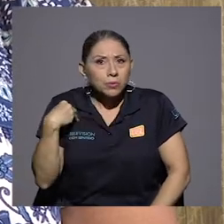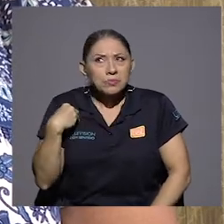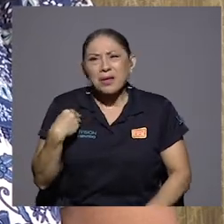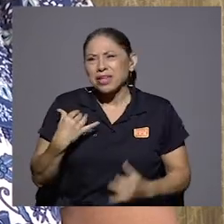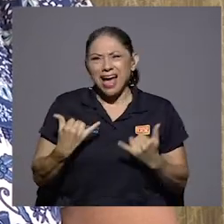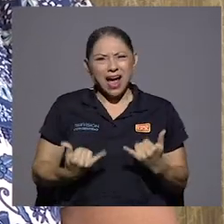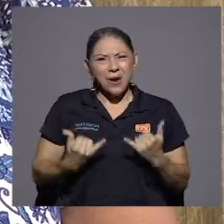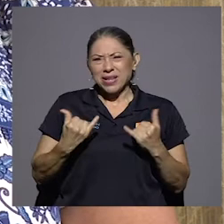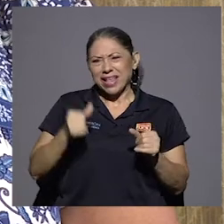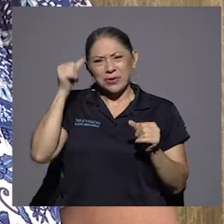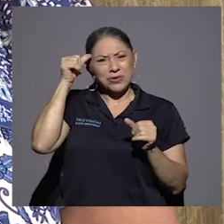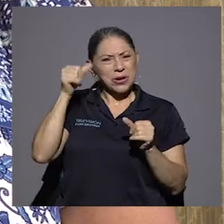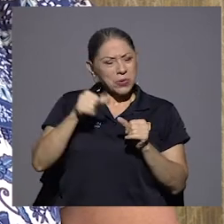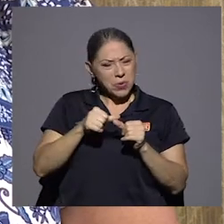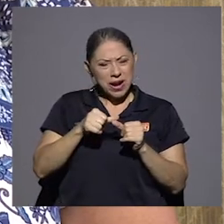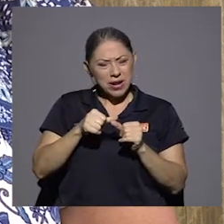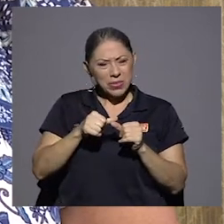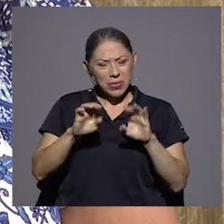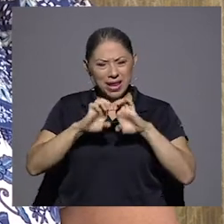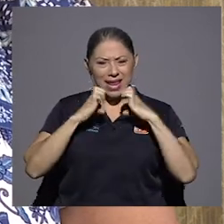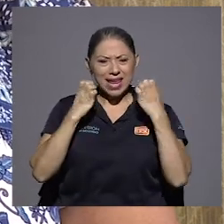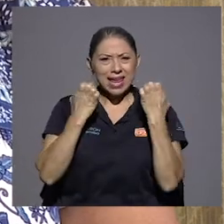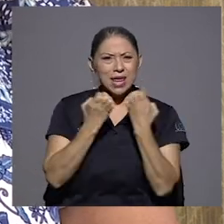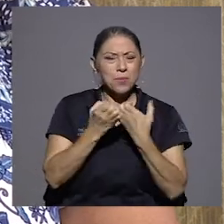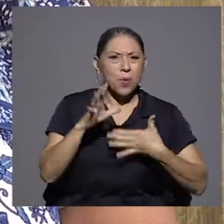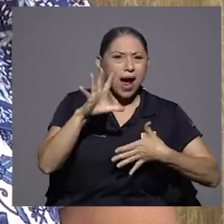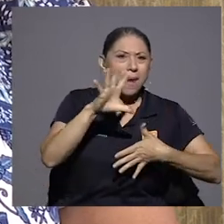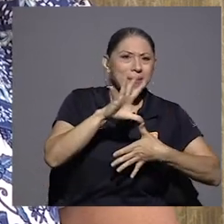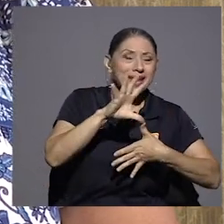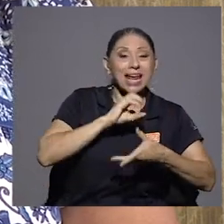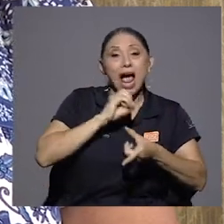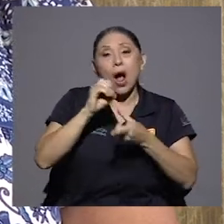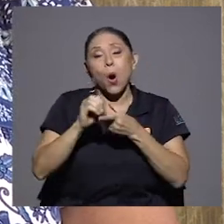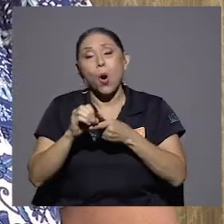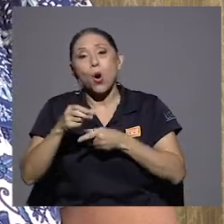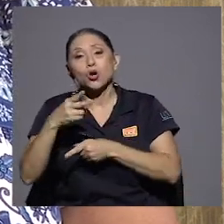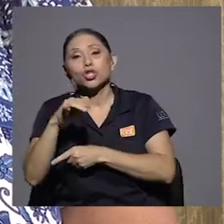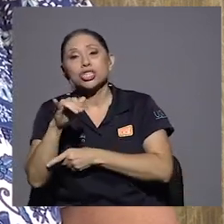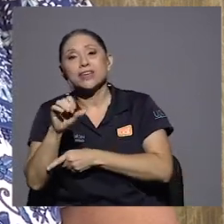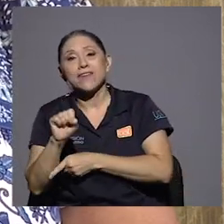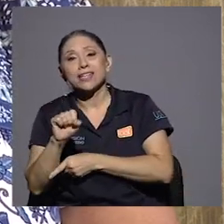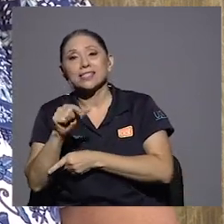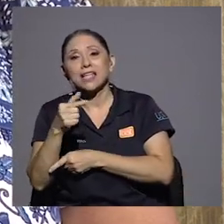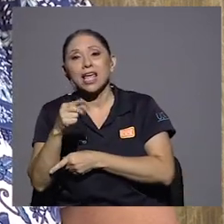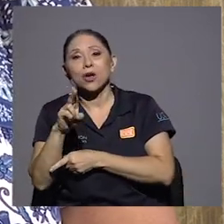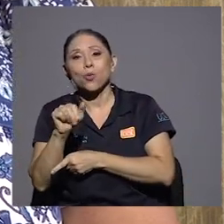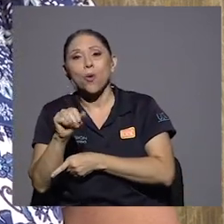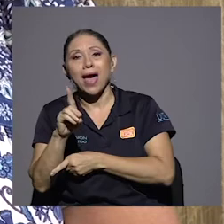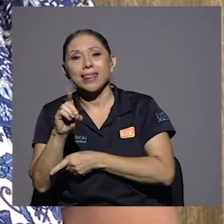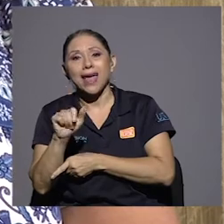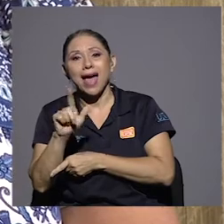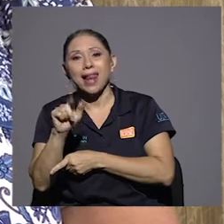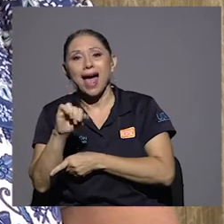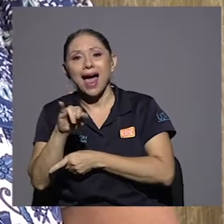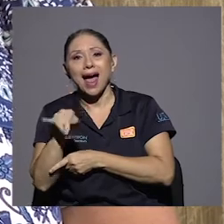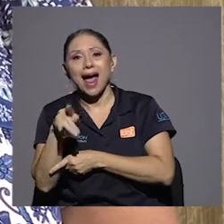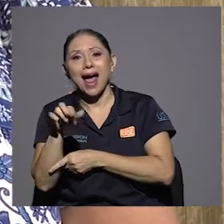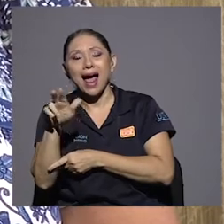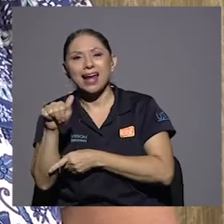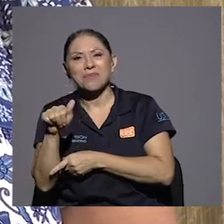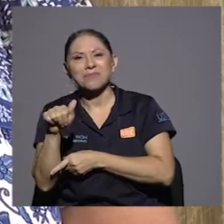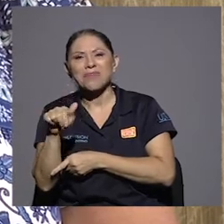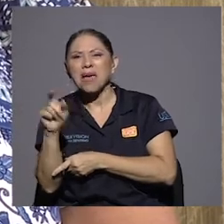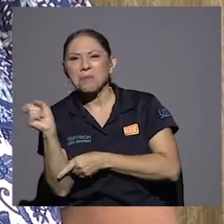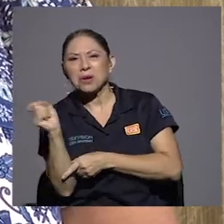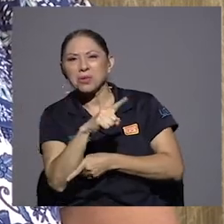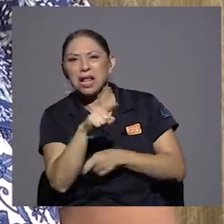Ahorita no recuerdo si era de la América o las chivas de Guadalajara. Tendría que preguntarle a mi hermano. Pero le encantaba